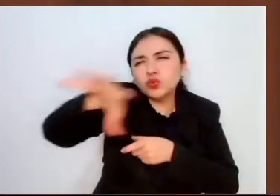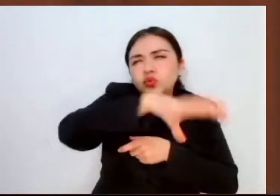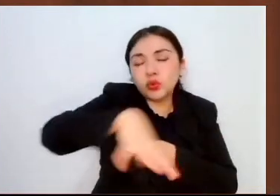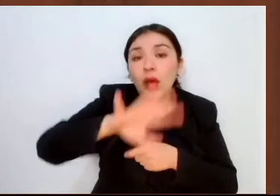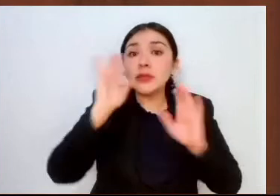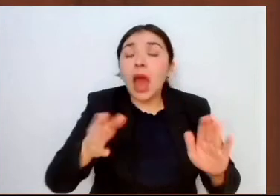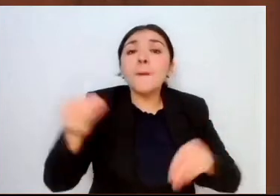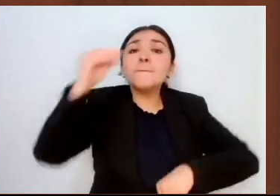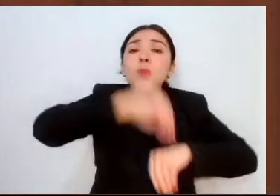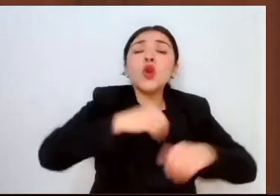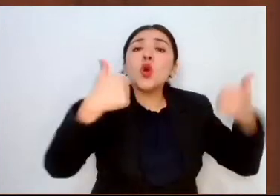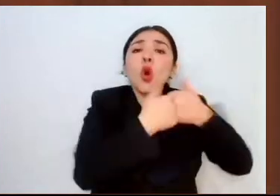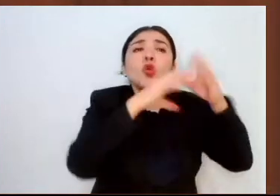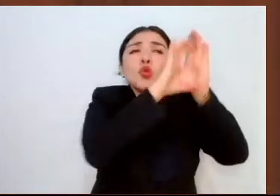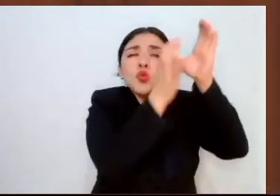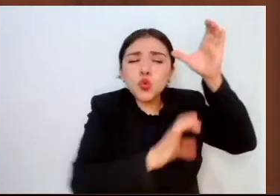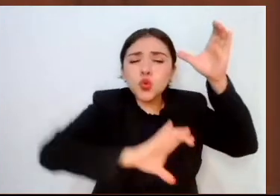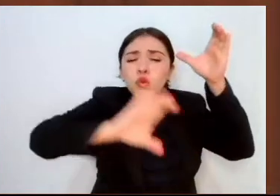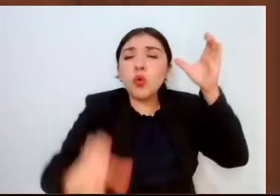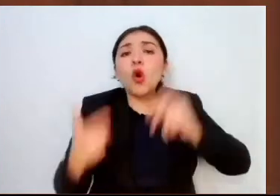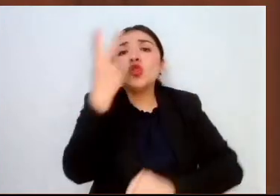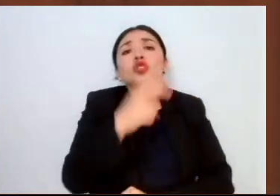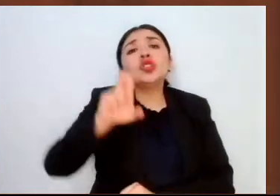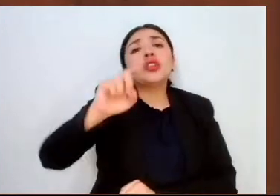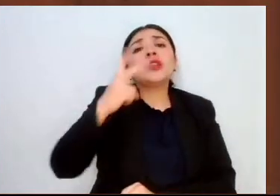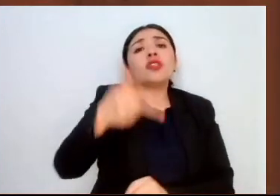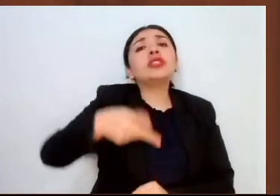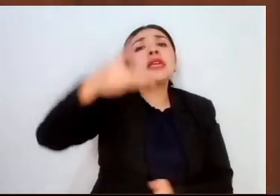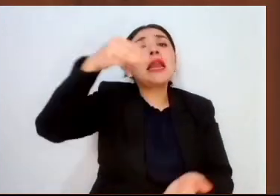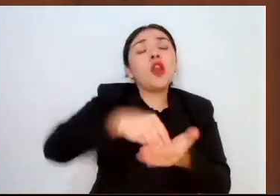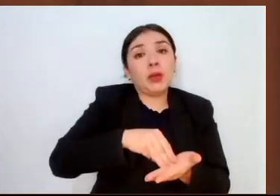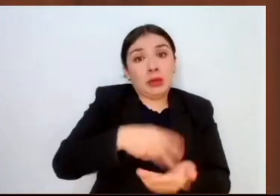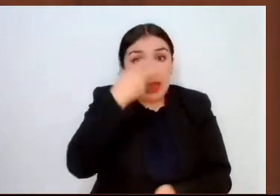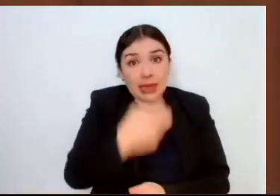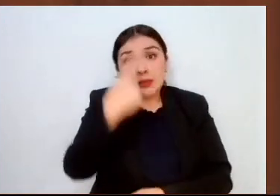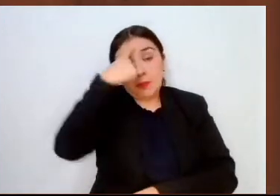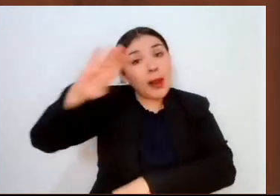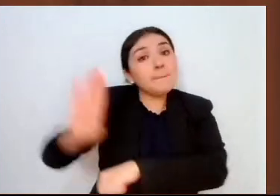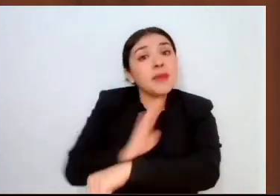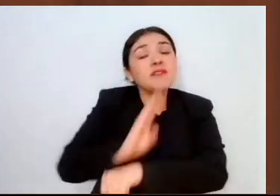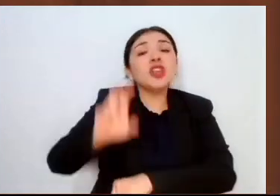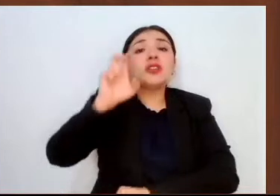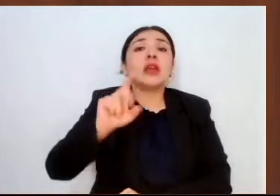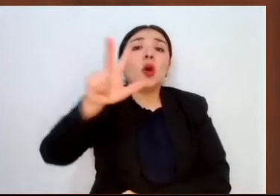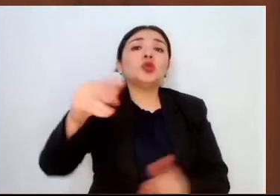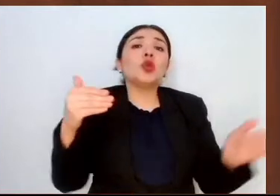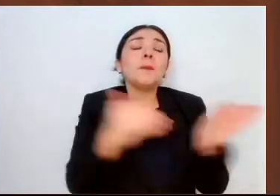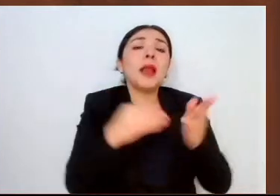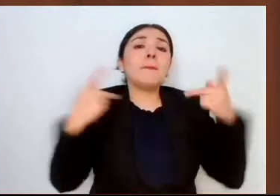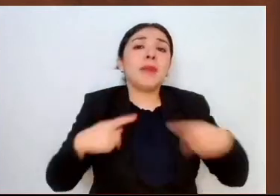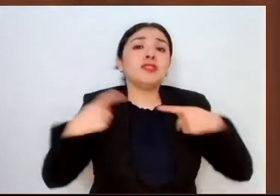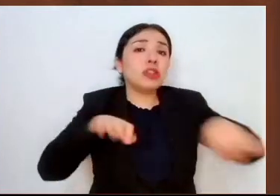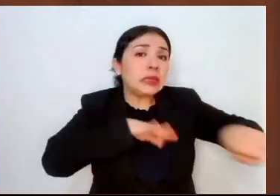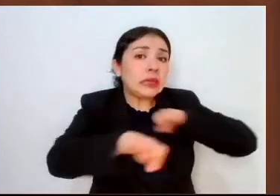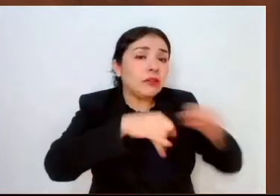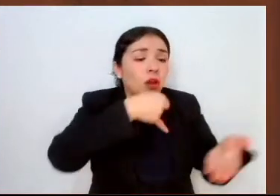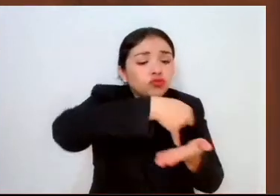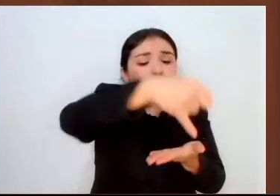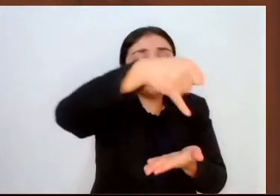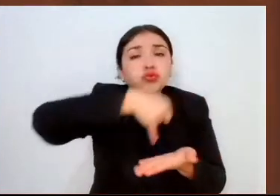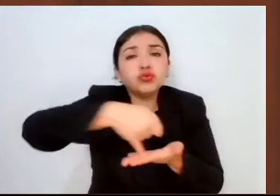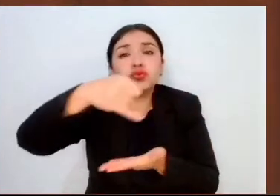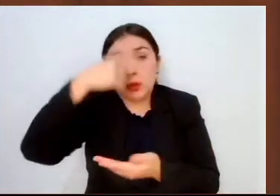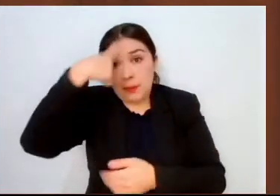232 kilómetros de canales, en beneficio de 38 mil productores, con una inversión superior a los